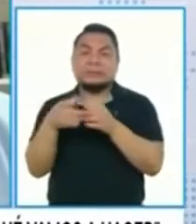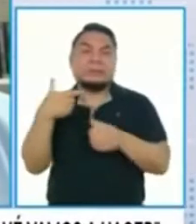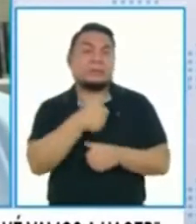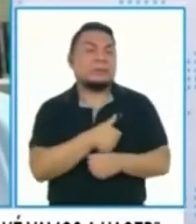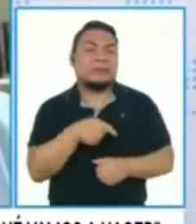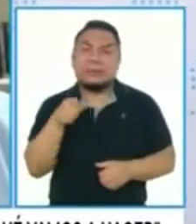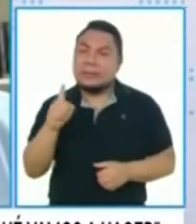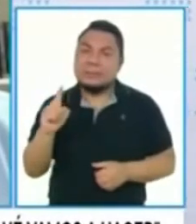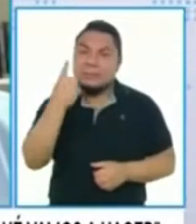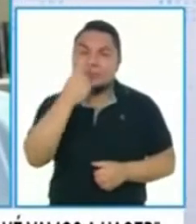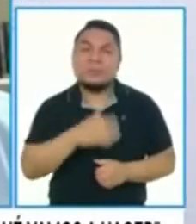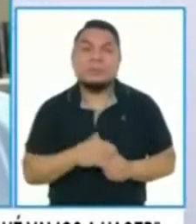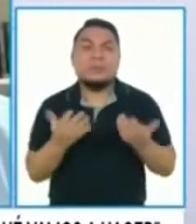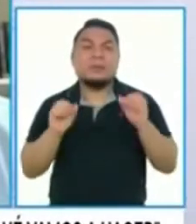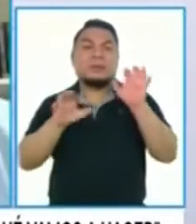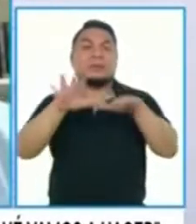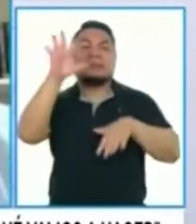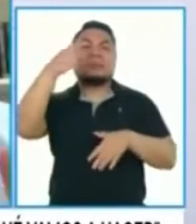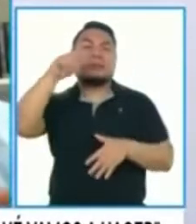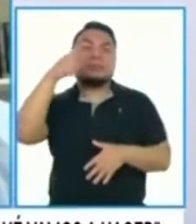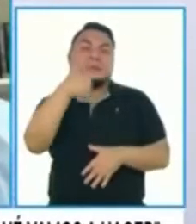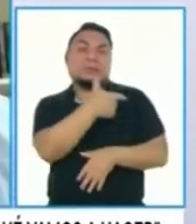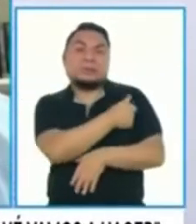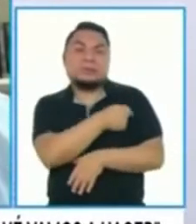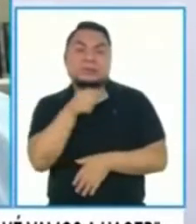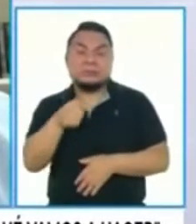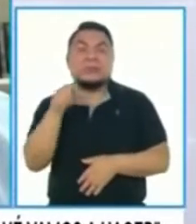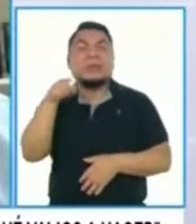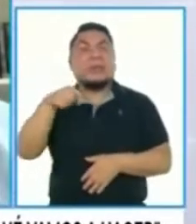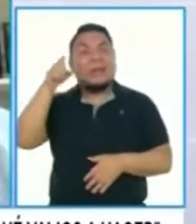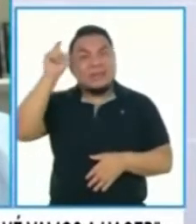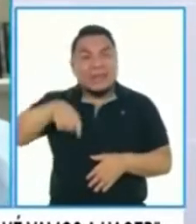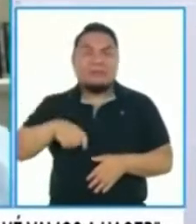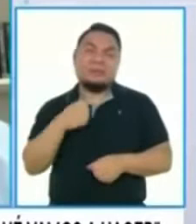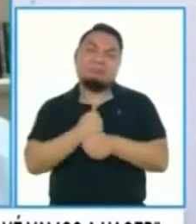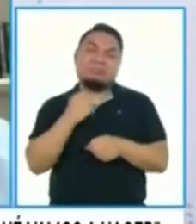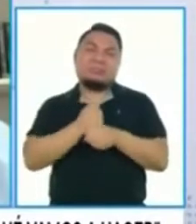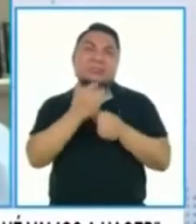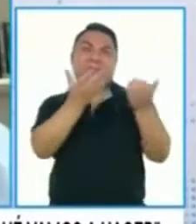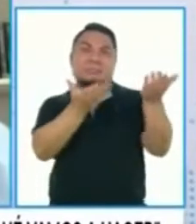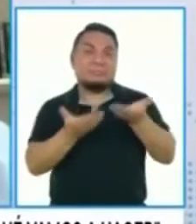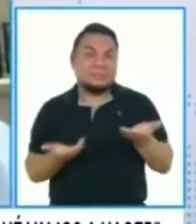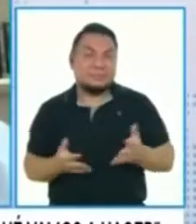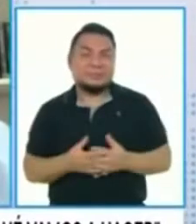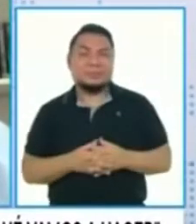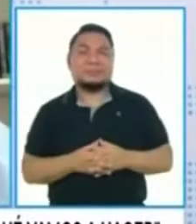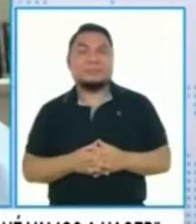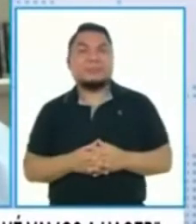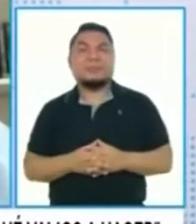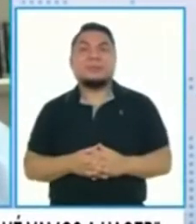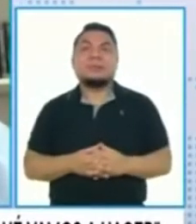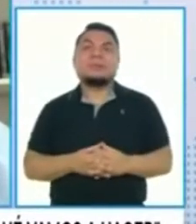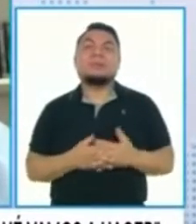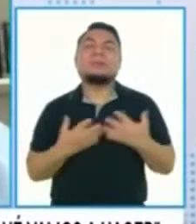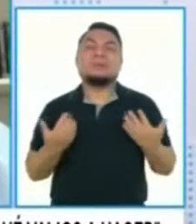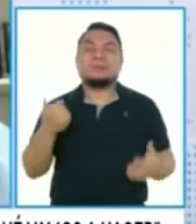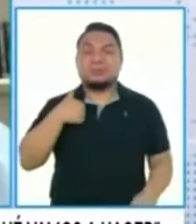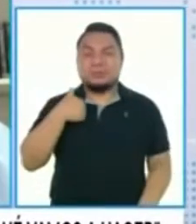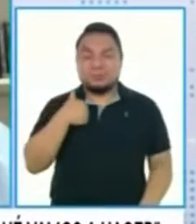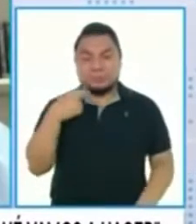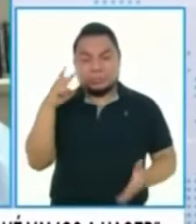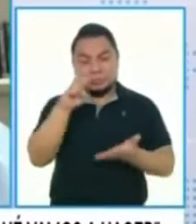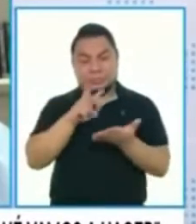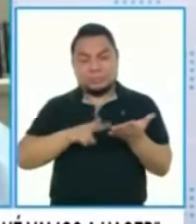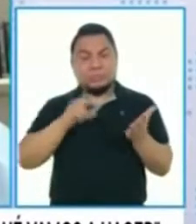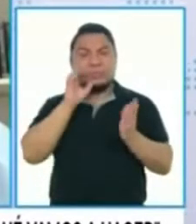aproximadamente 15 millones de vacunas. Eso debo garantizarlo lo más grande posible. Y además también podría ser... Yo estaba liendo,